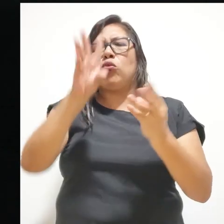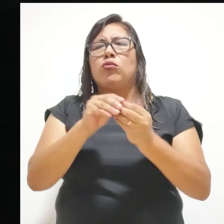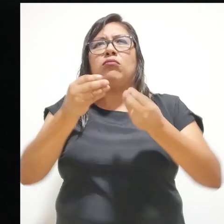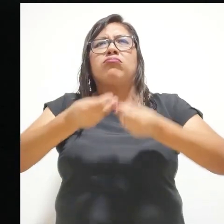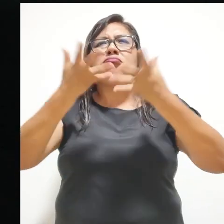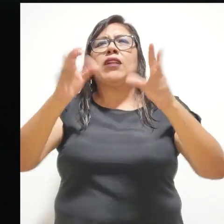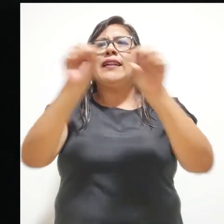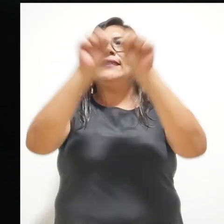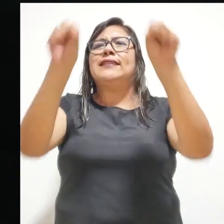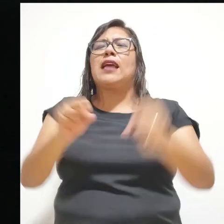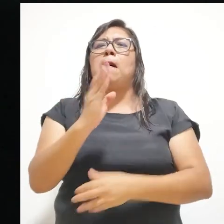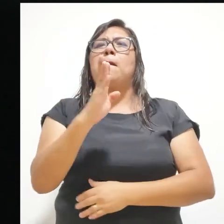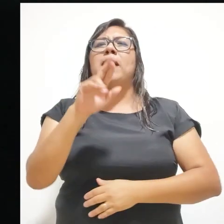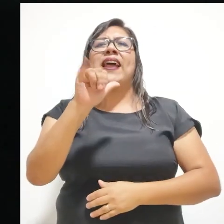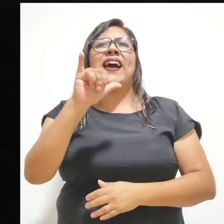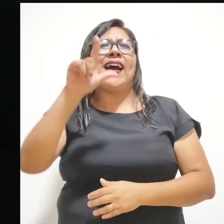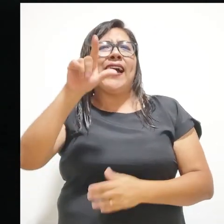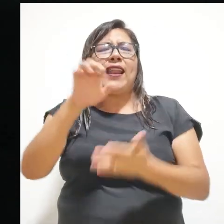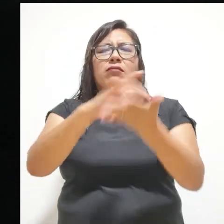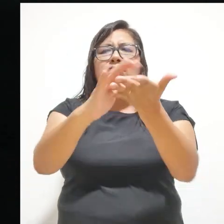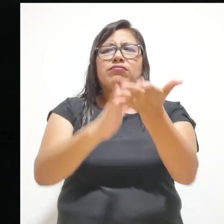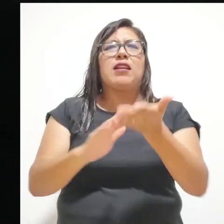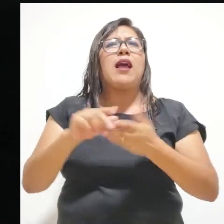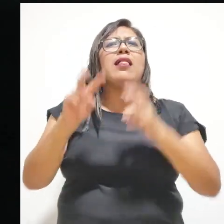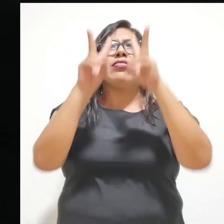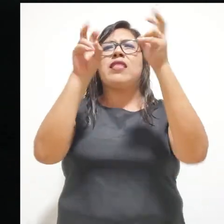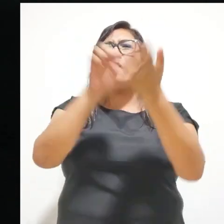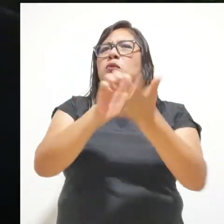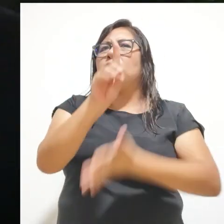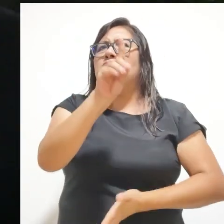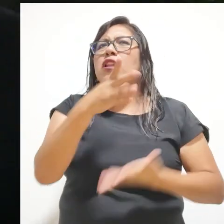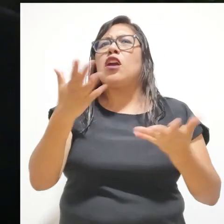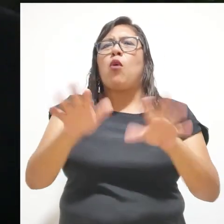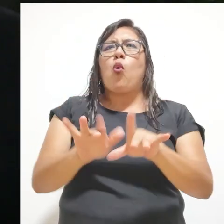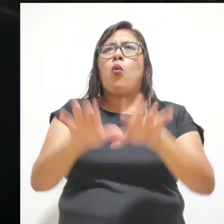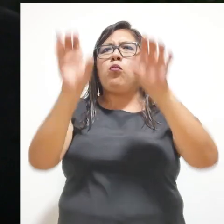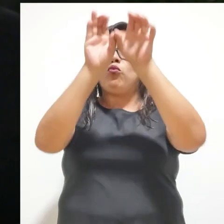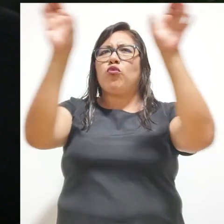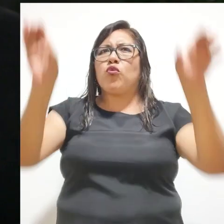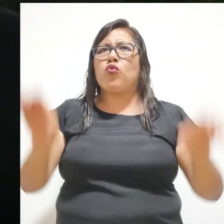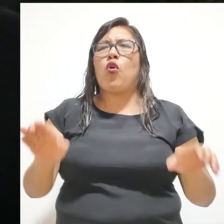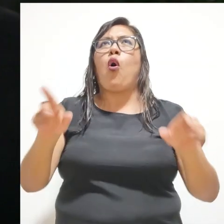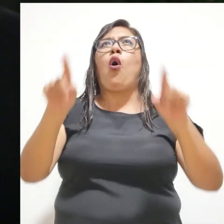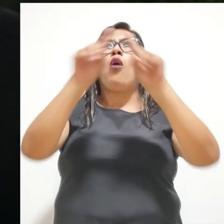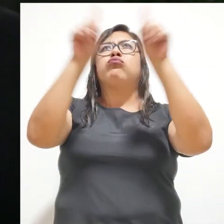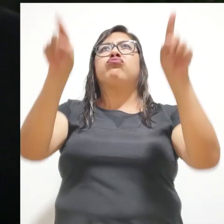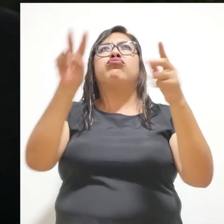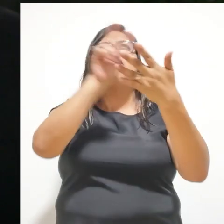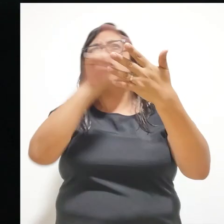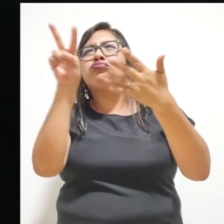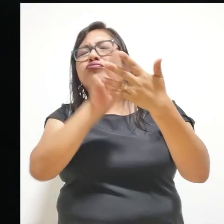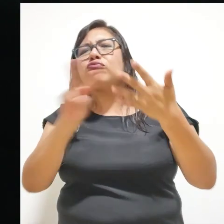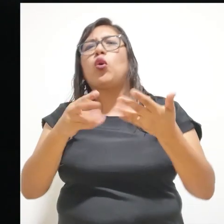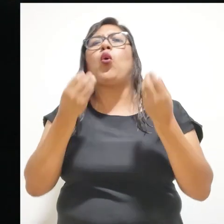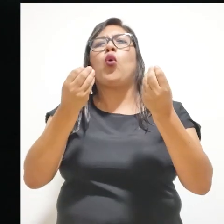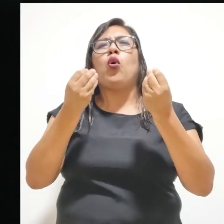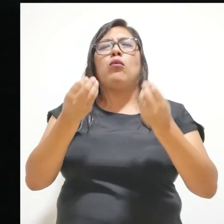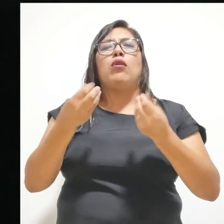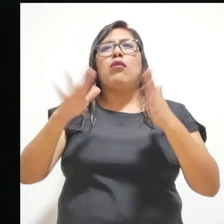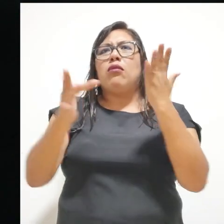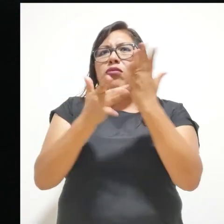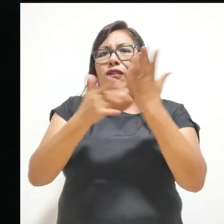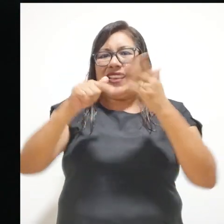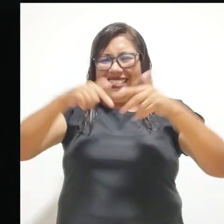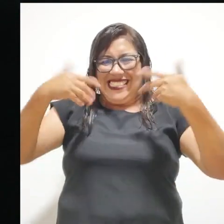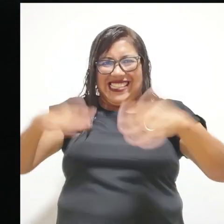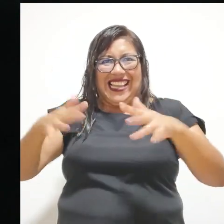tecnología para que el tema sistema braille en términos educativos con las computadoras, con los libros? Vectores de pantalla. Exactamente. Entonces